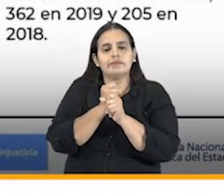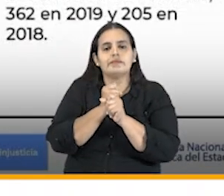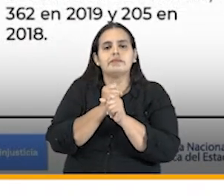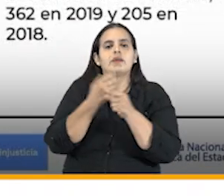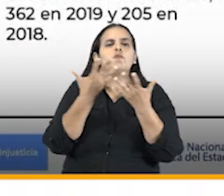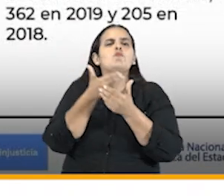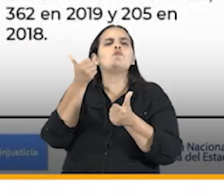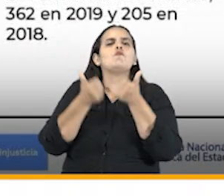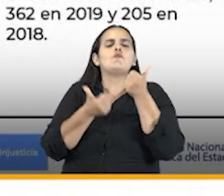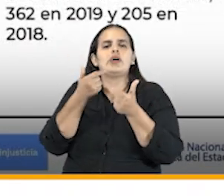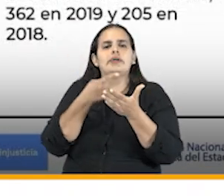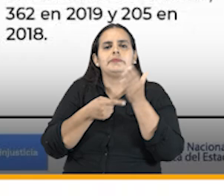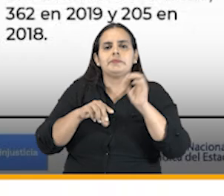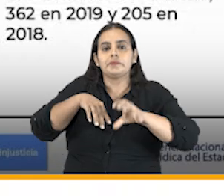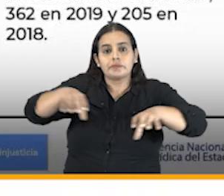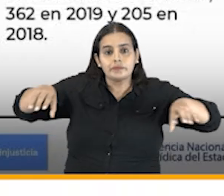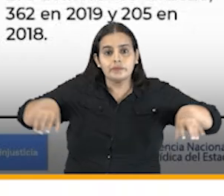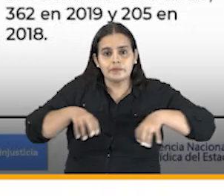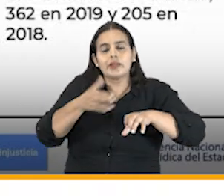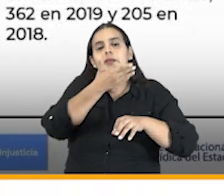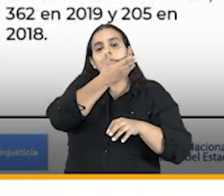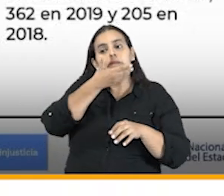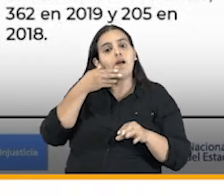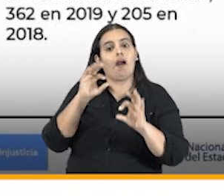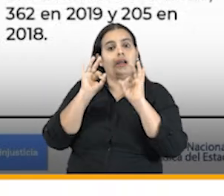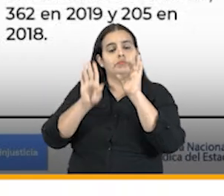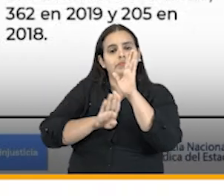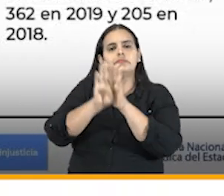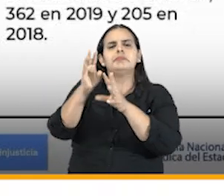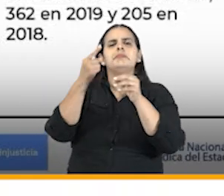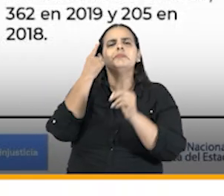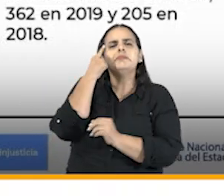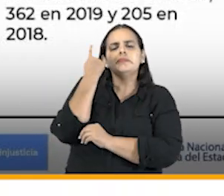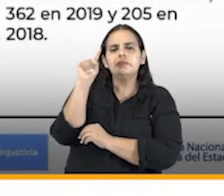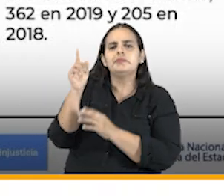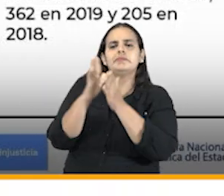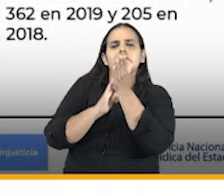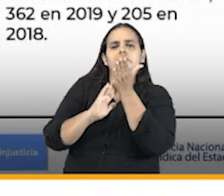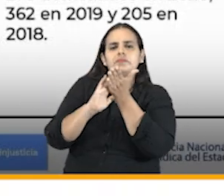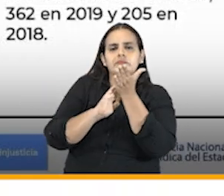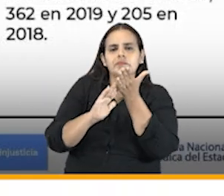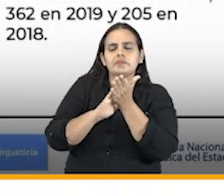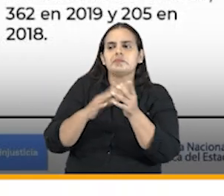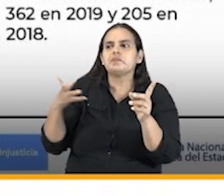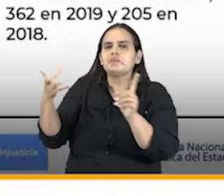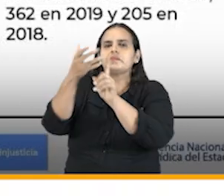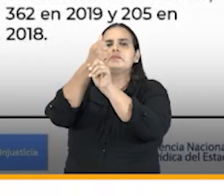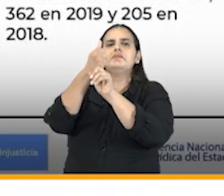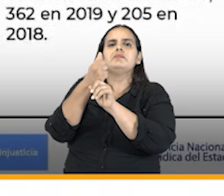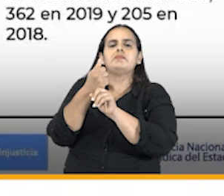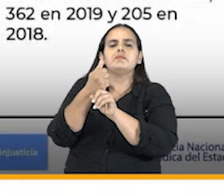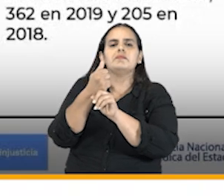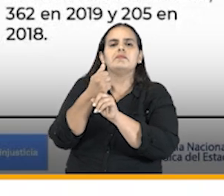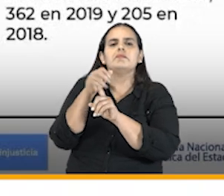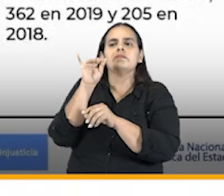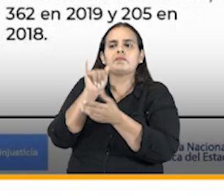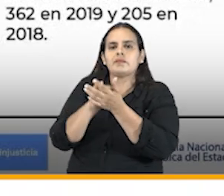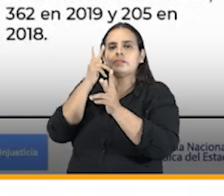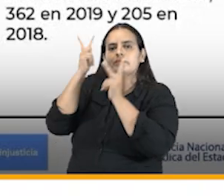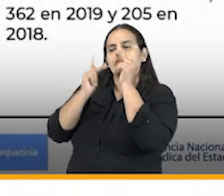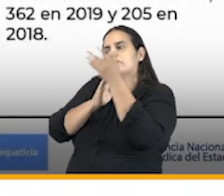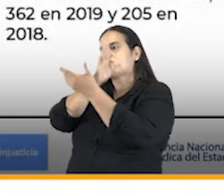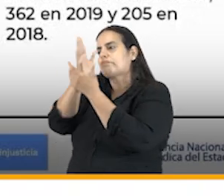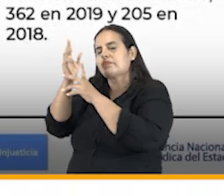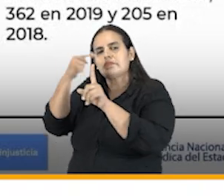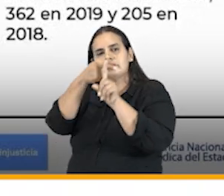cuanto a las actividades de mejora para solucionar los hallazgos de las visitas de la